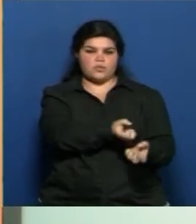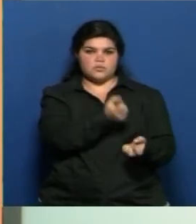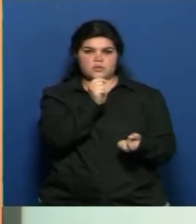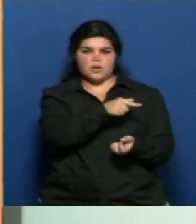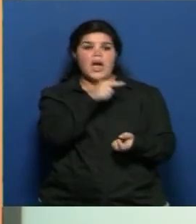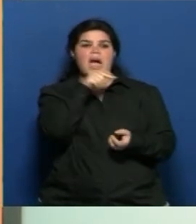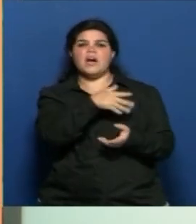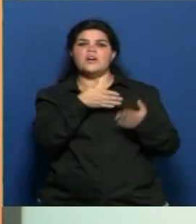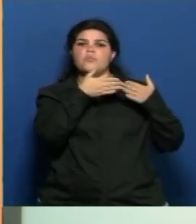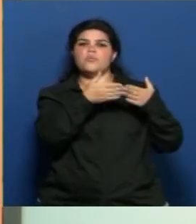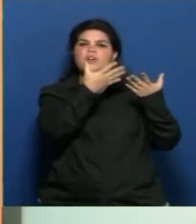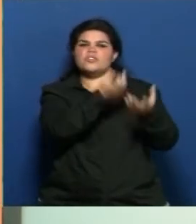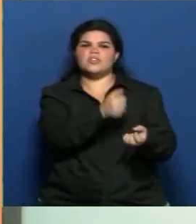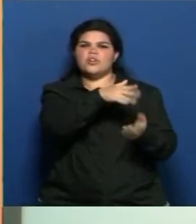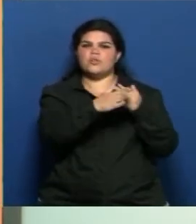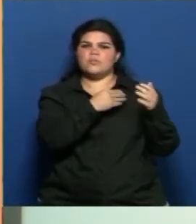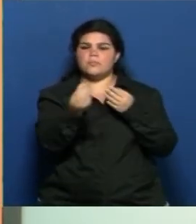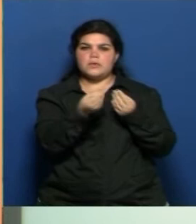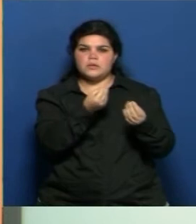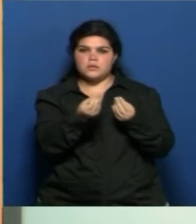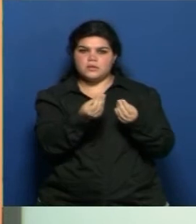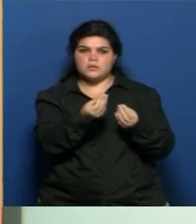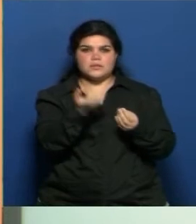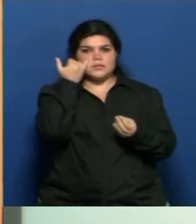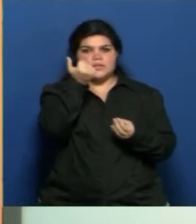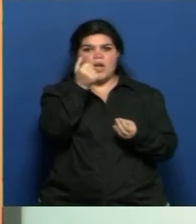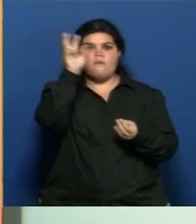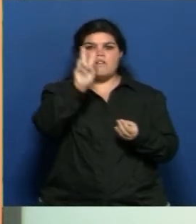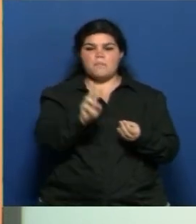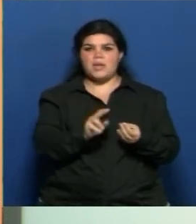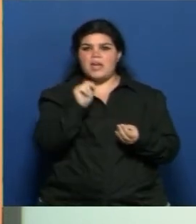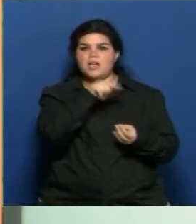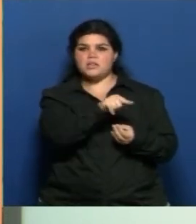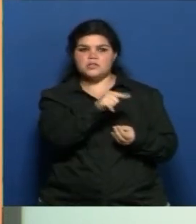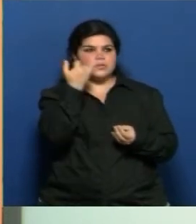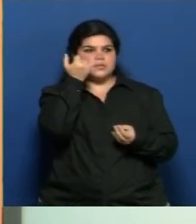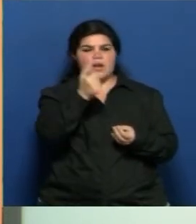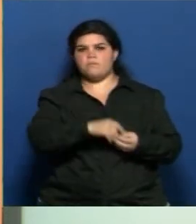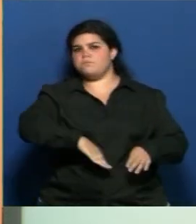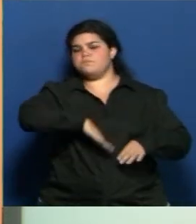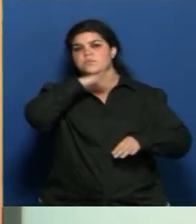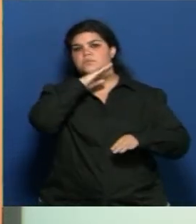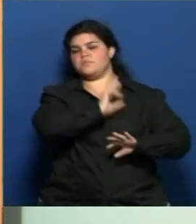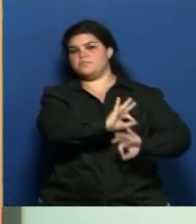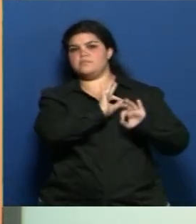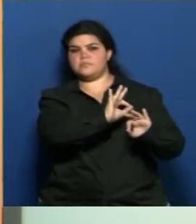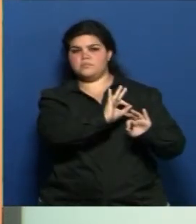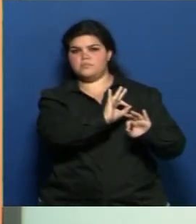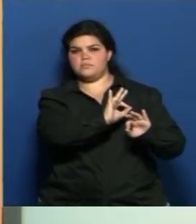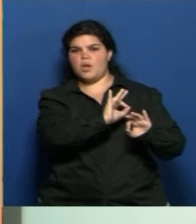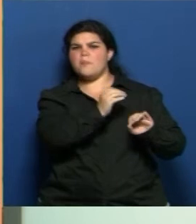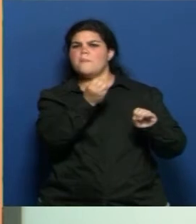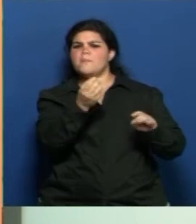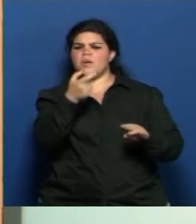construyó ese puerto seco debido a que ya Valparaíso está colapsado del tema contenedores. Entonces, ¿por qué no Mendoza